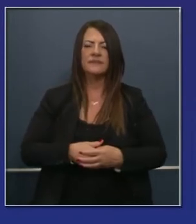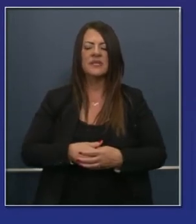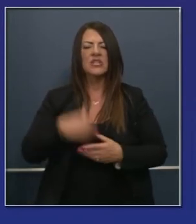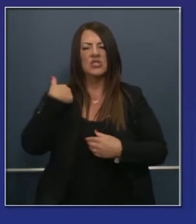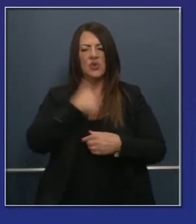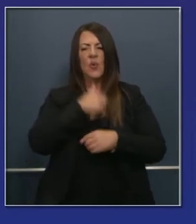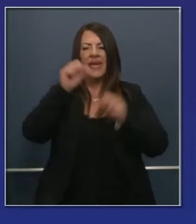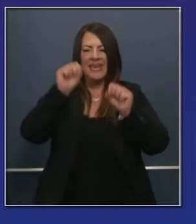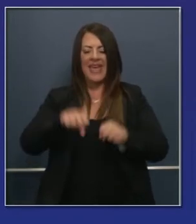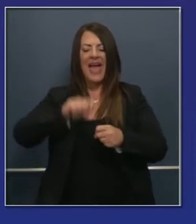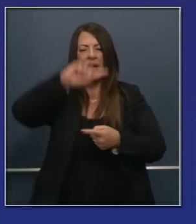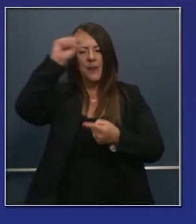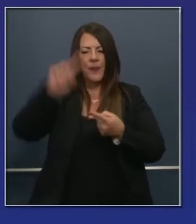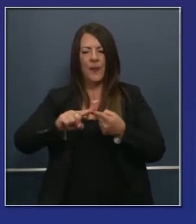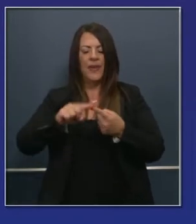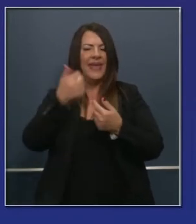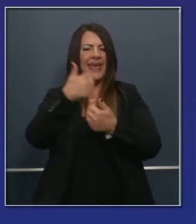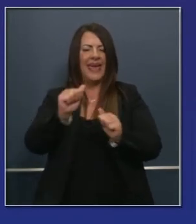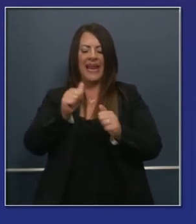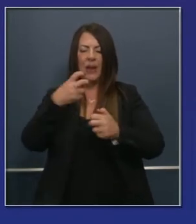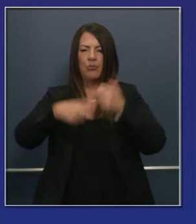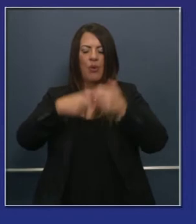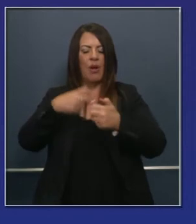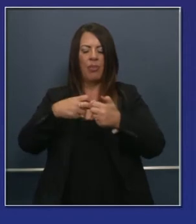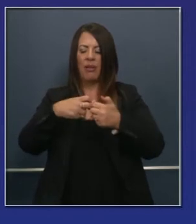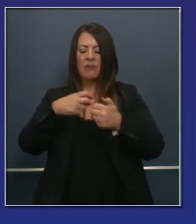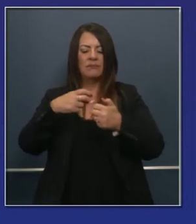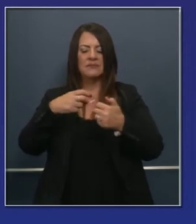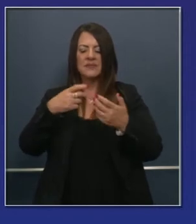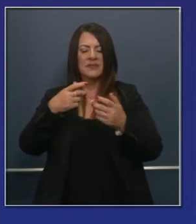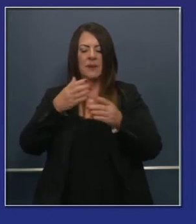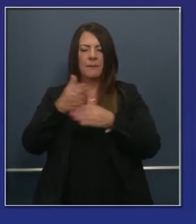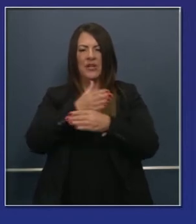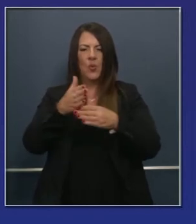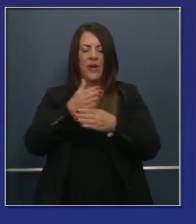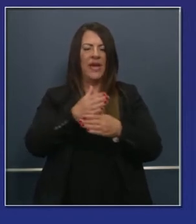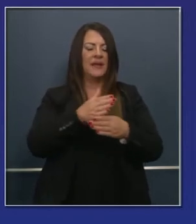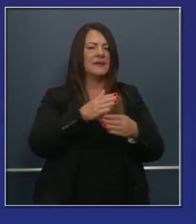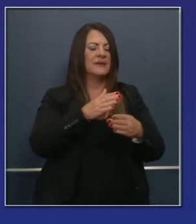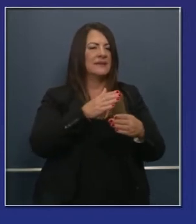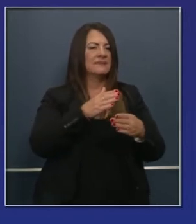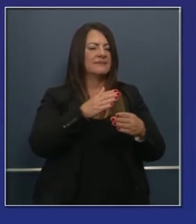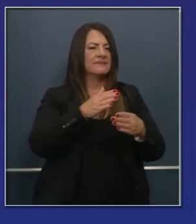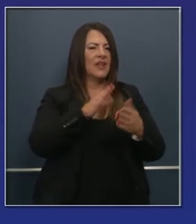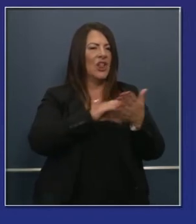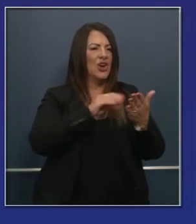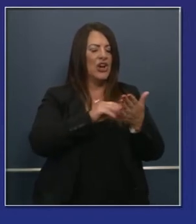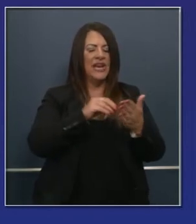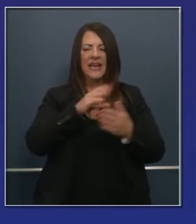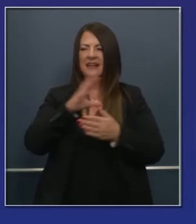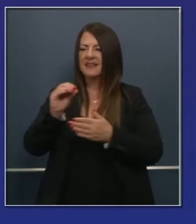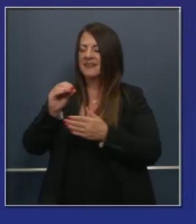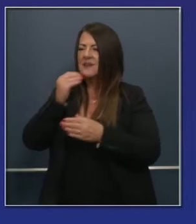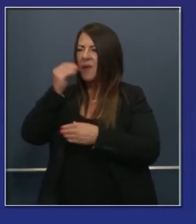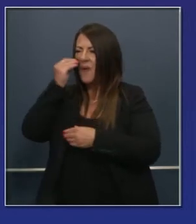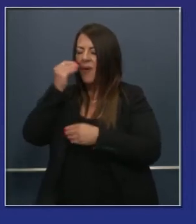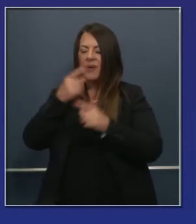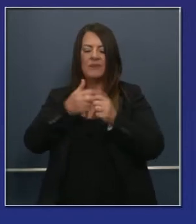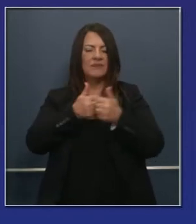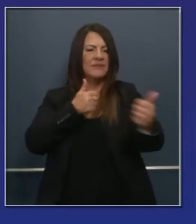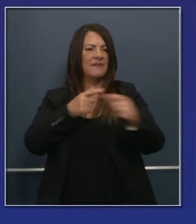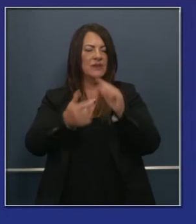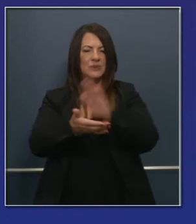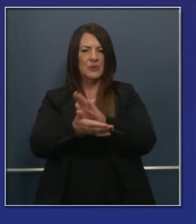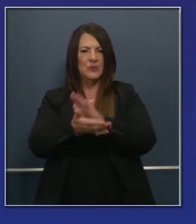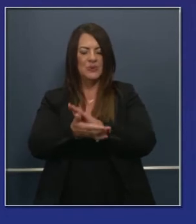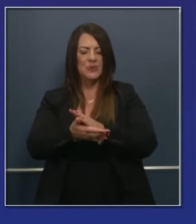Finalmente, lo importante es lidiar con esta brecha digital en el Estado de California. Y no hay razón por la cual no seamos los líderes en el país en